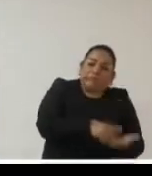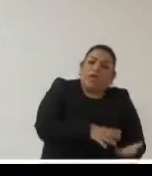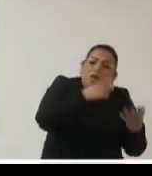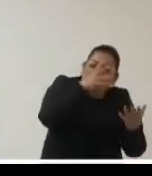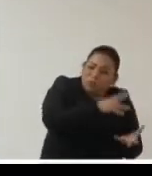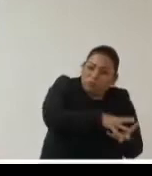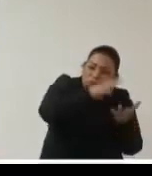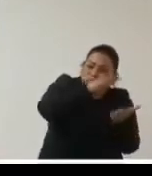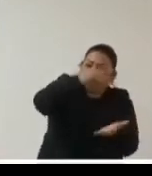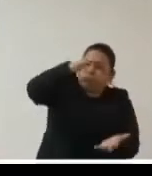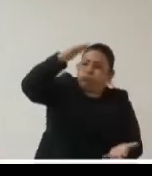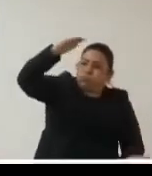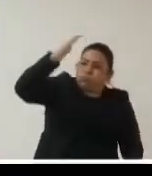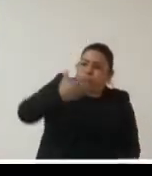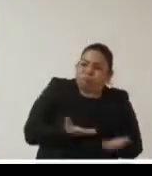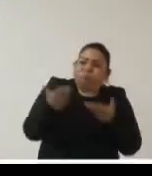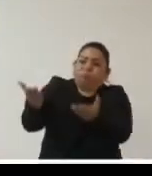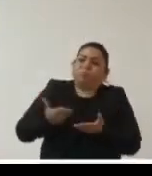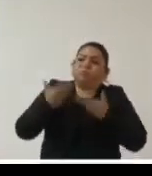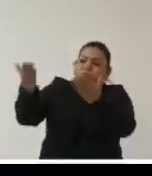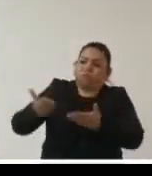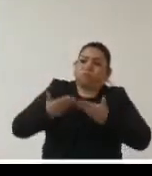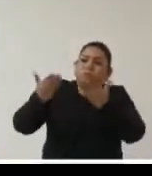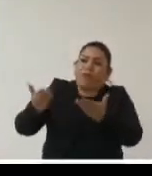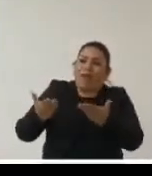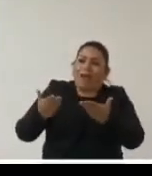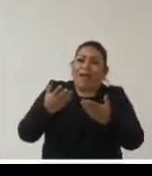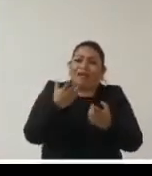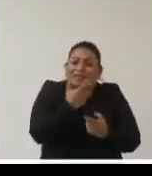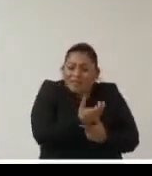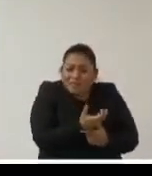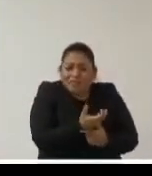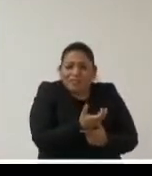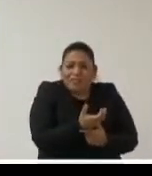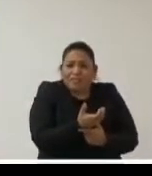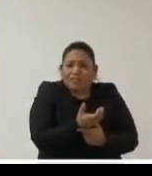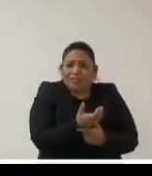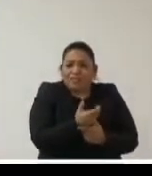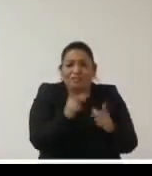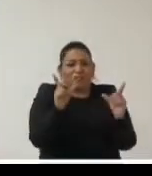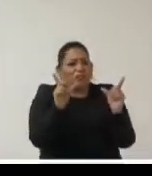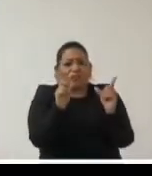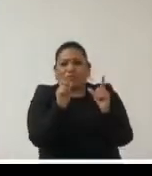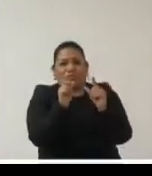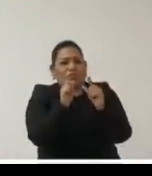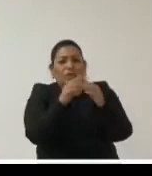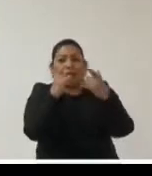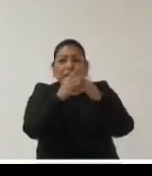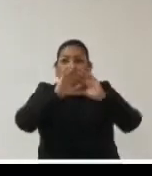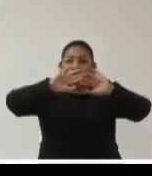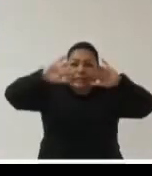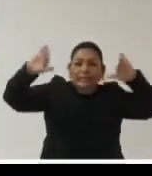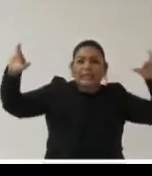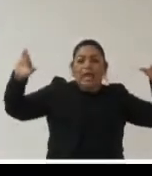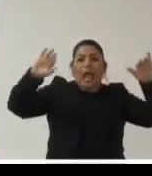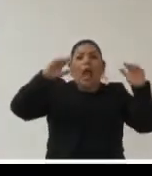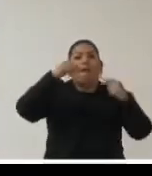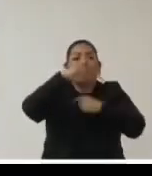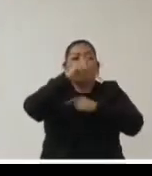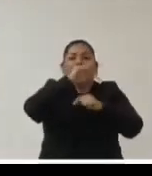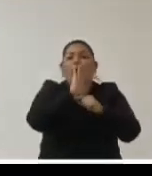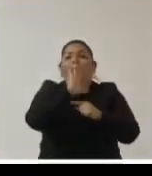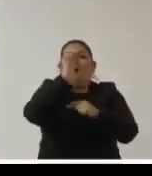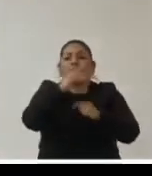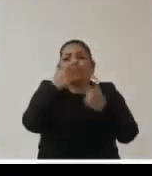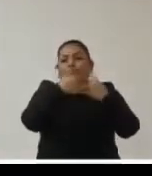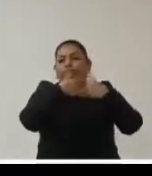entonces eso también es desinformación o sea el abrir la puerta el abrir las cortinas el transparentar no es